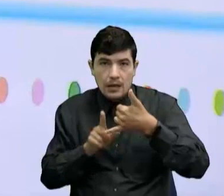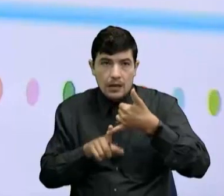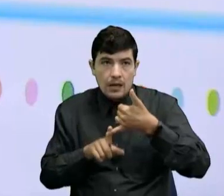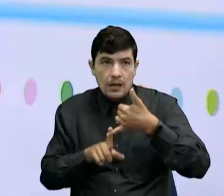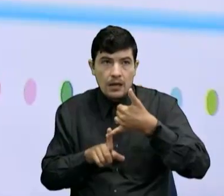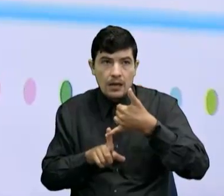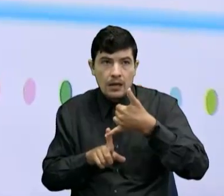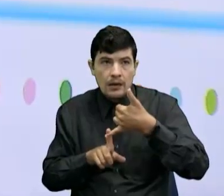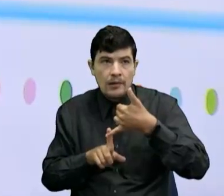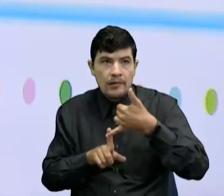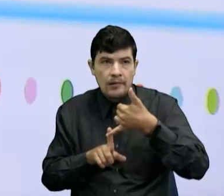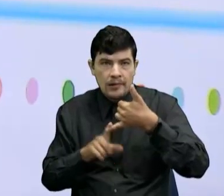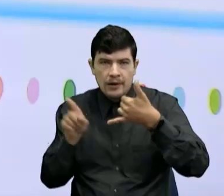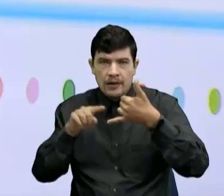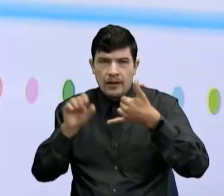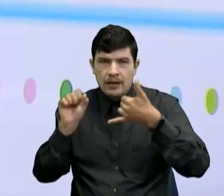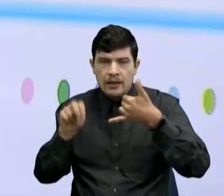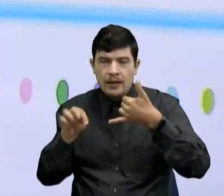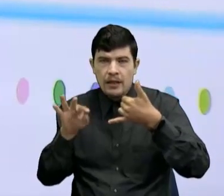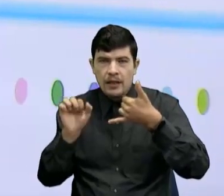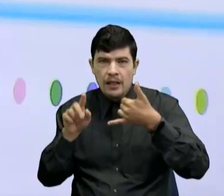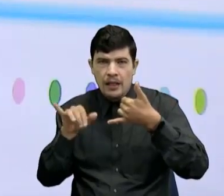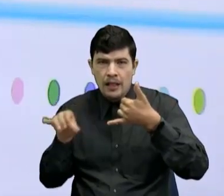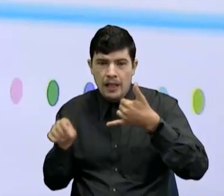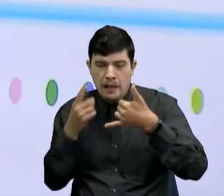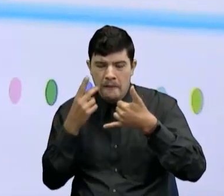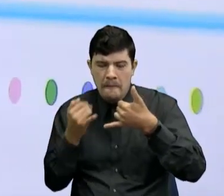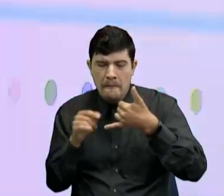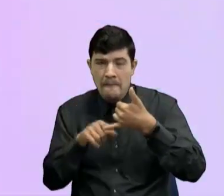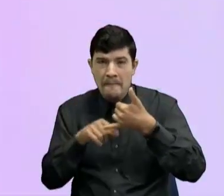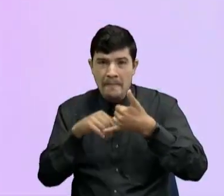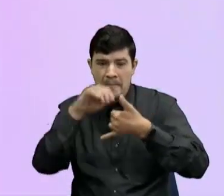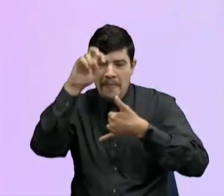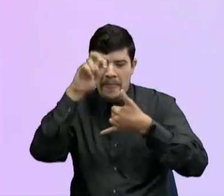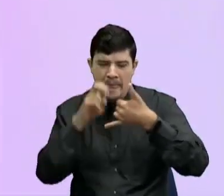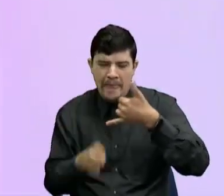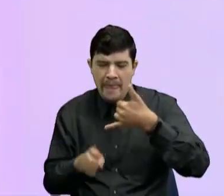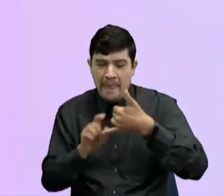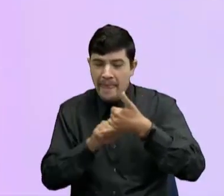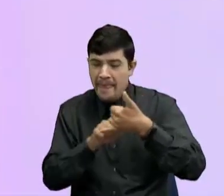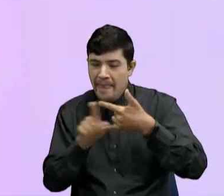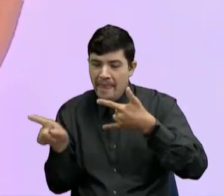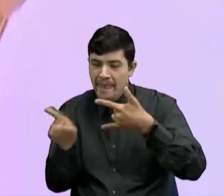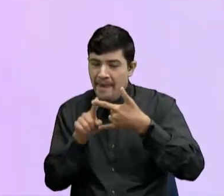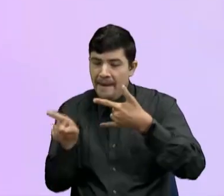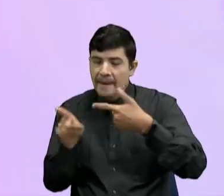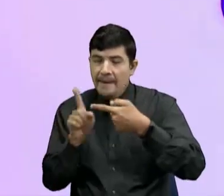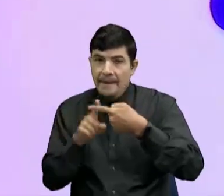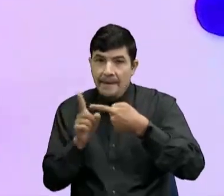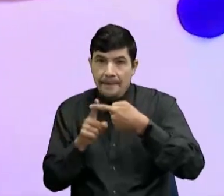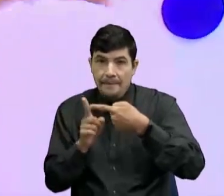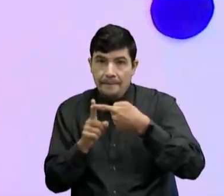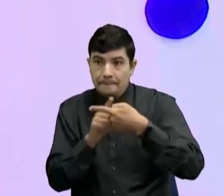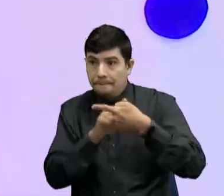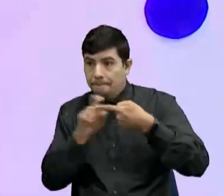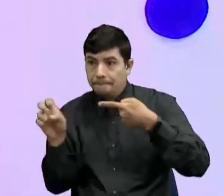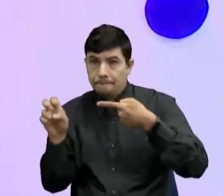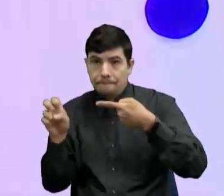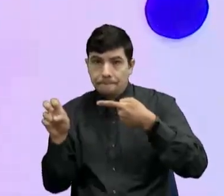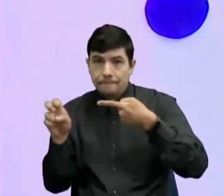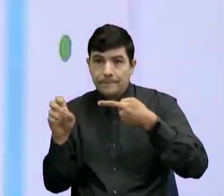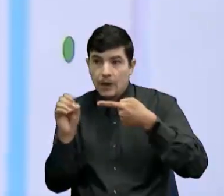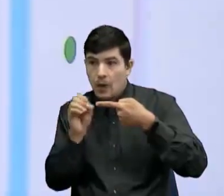Quebrada San Antonio En el Amazonas Latitud sur Muy bien La parte este Que es el